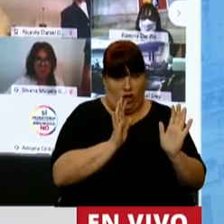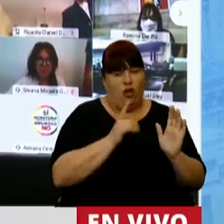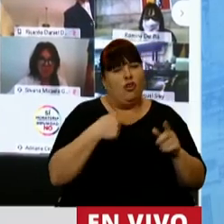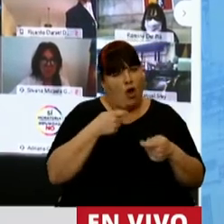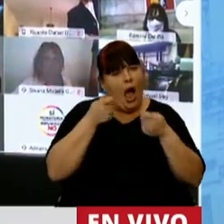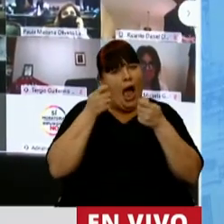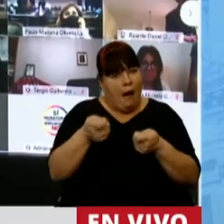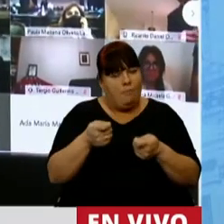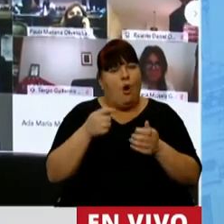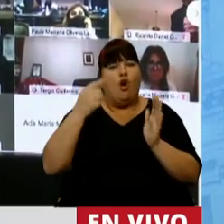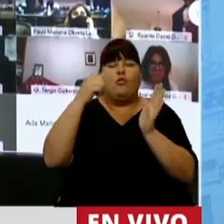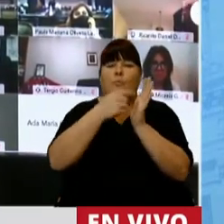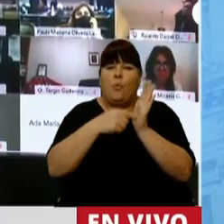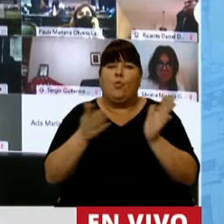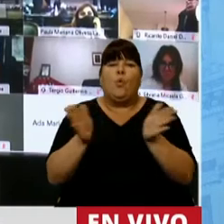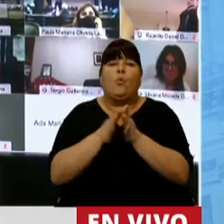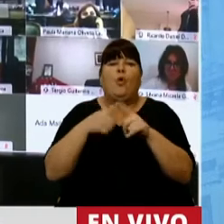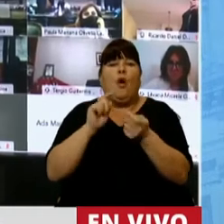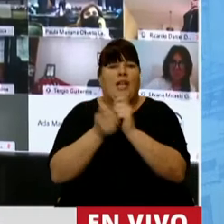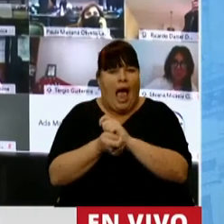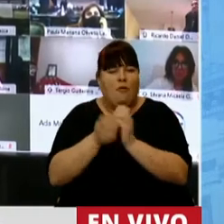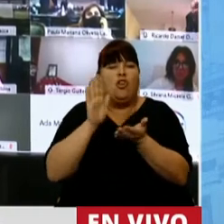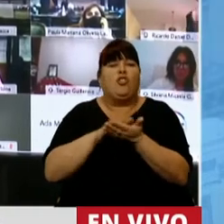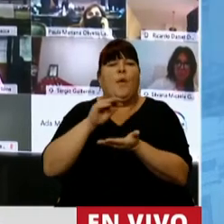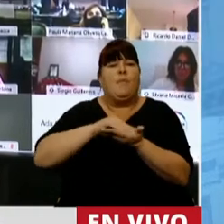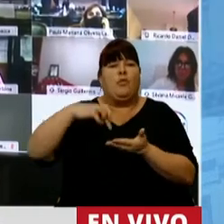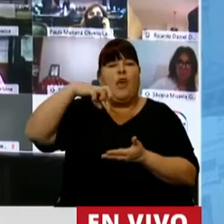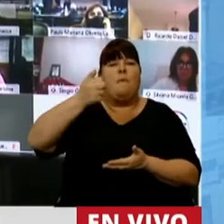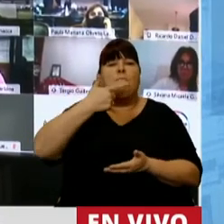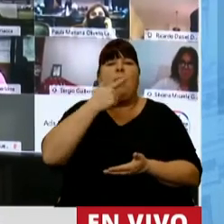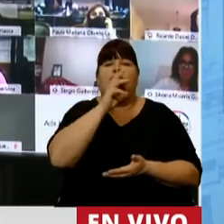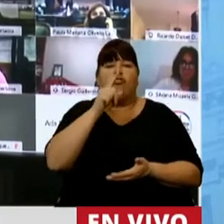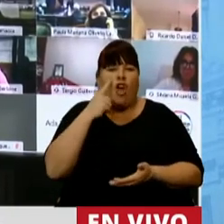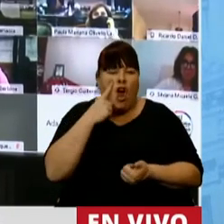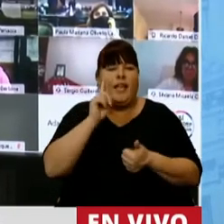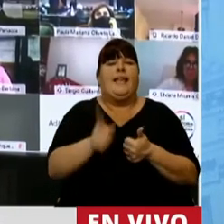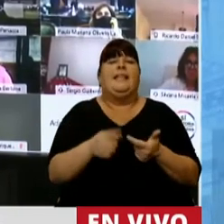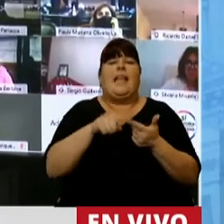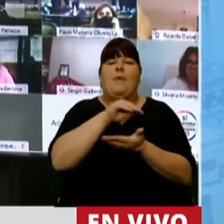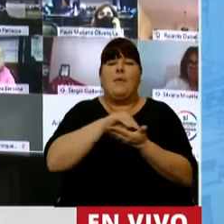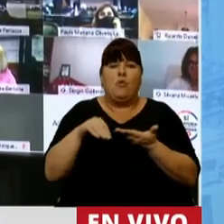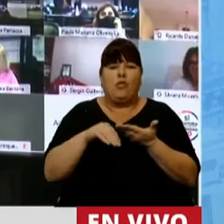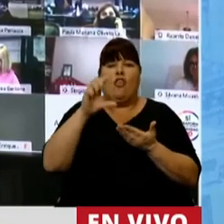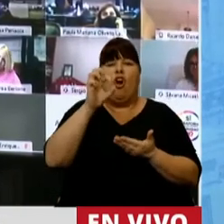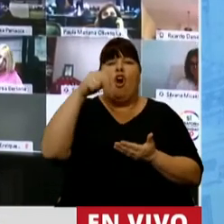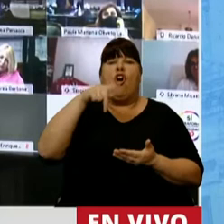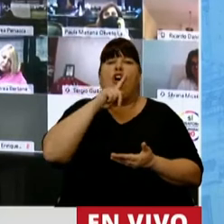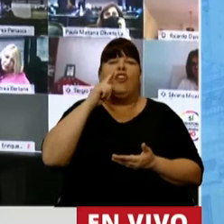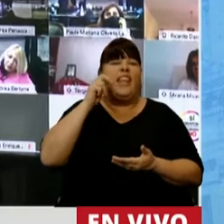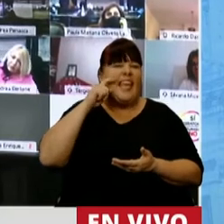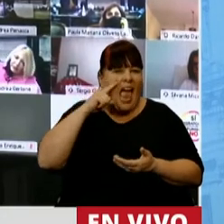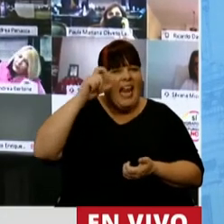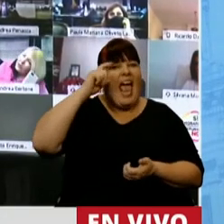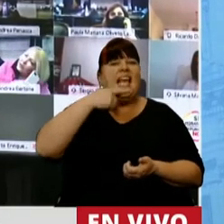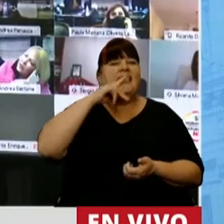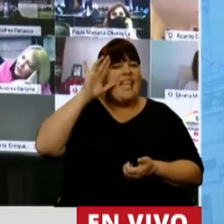adherir a las consideraciones de Juntos por el Cambio el diputado Pastori y del diputado Contigiani y Esteves